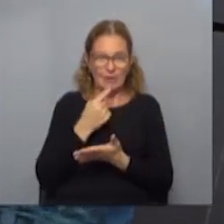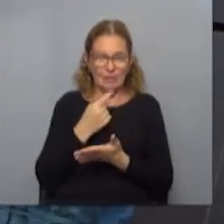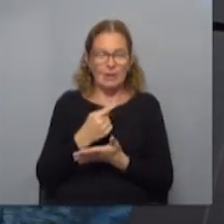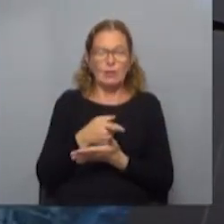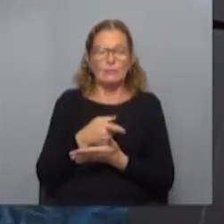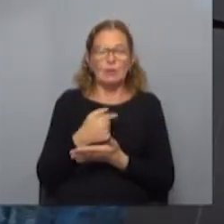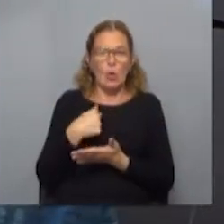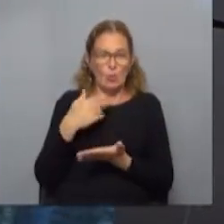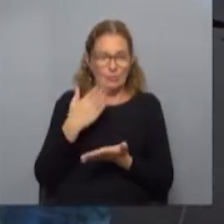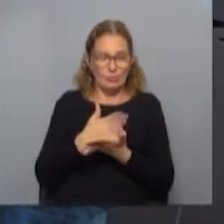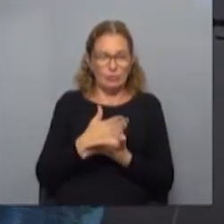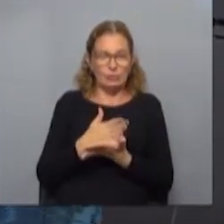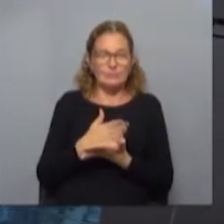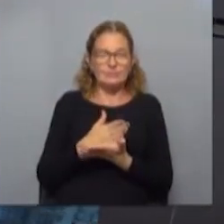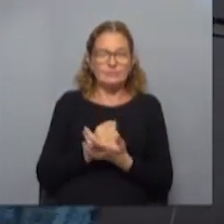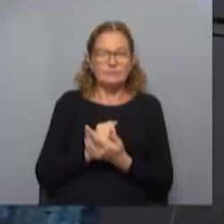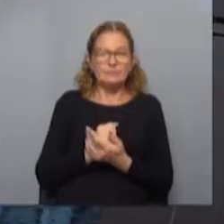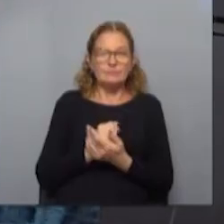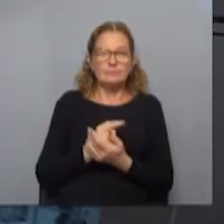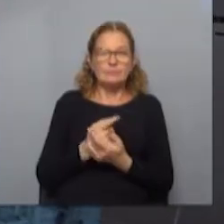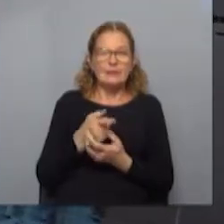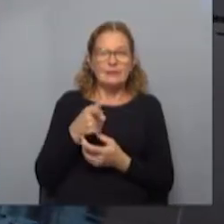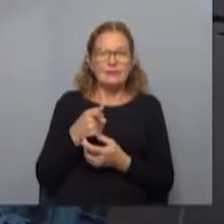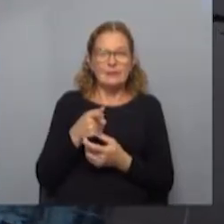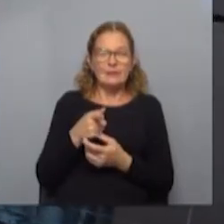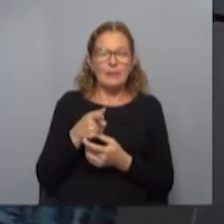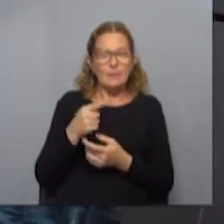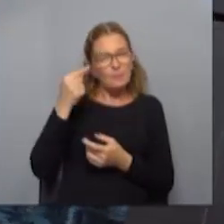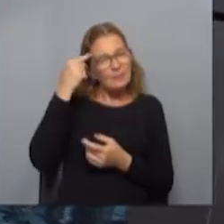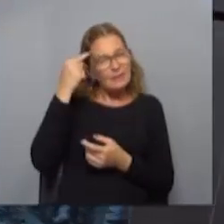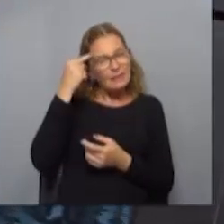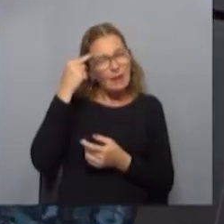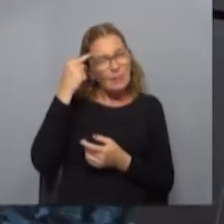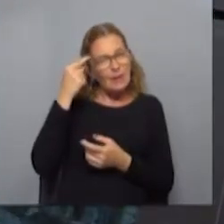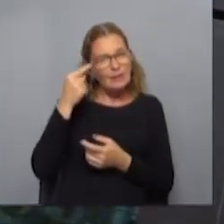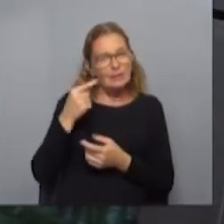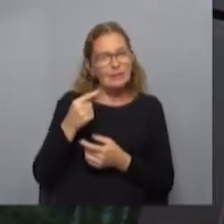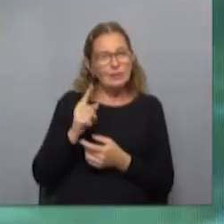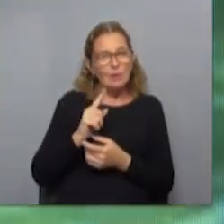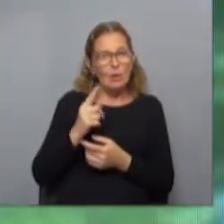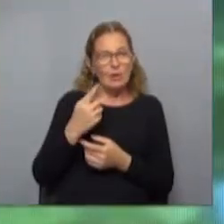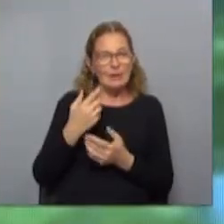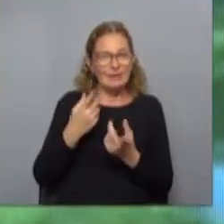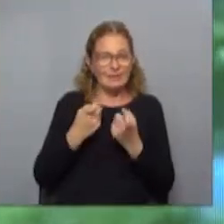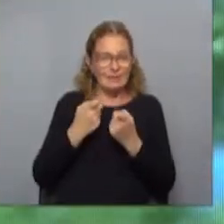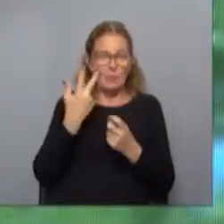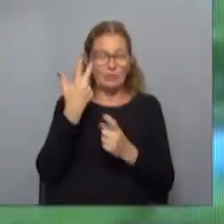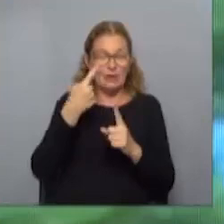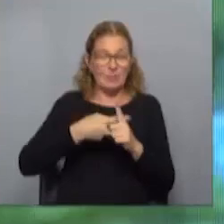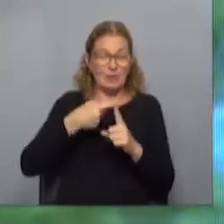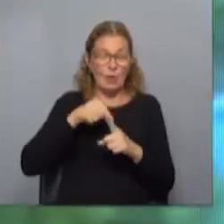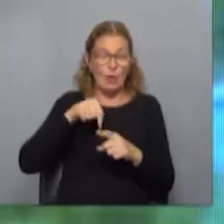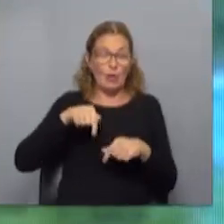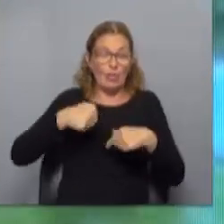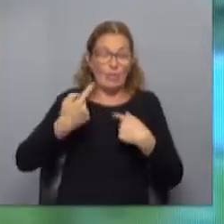representamos en la Cámara Uruguaya de Turismo. Entonces, en ese momento se pensaba que se necesitaría no menos de tres meses. Hoy,